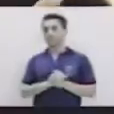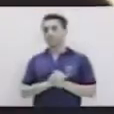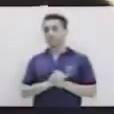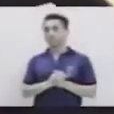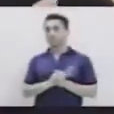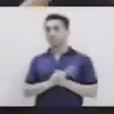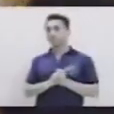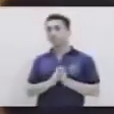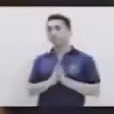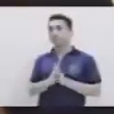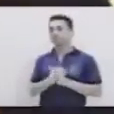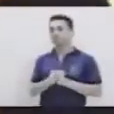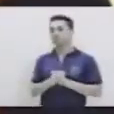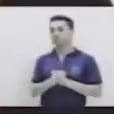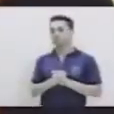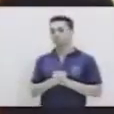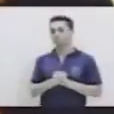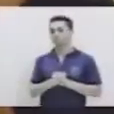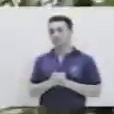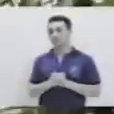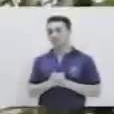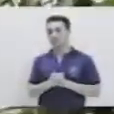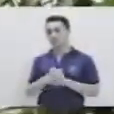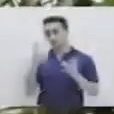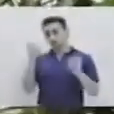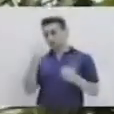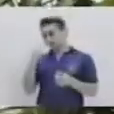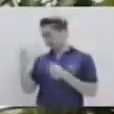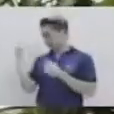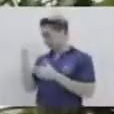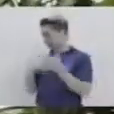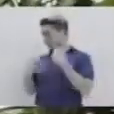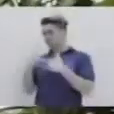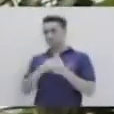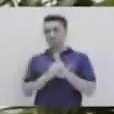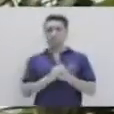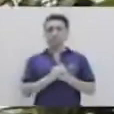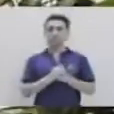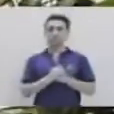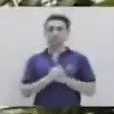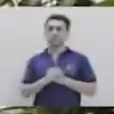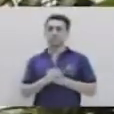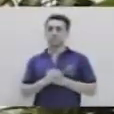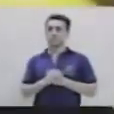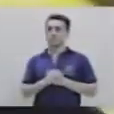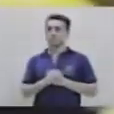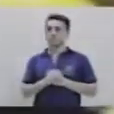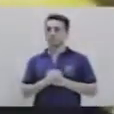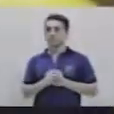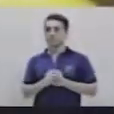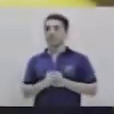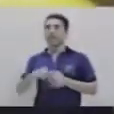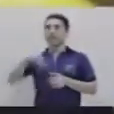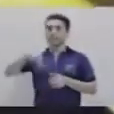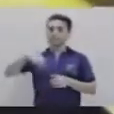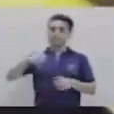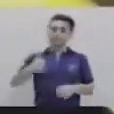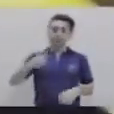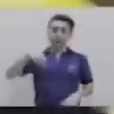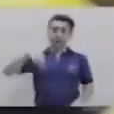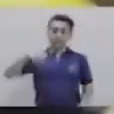que si lo estuviéramos pelando. Una vez más, melón. Muy bien. Luego está